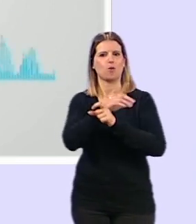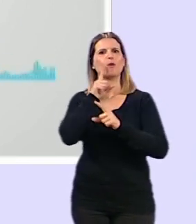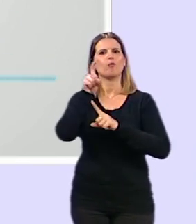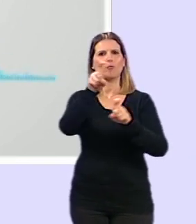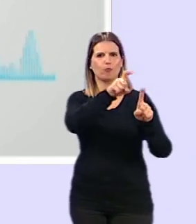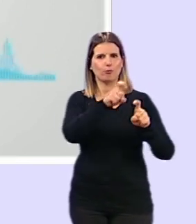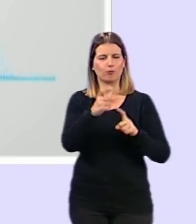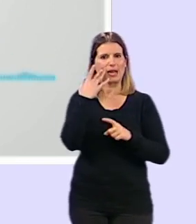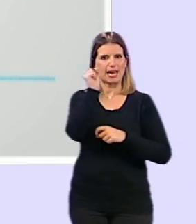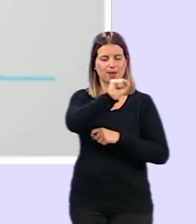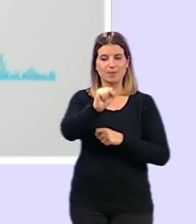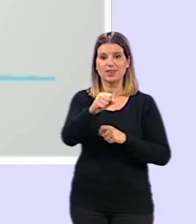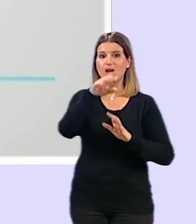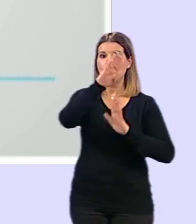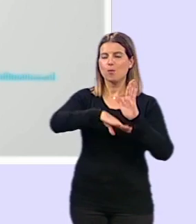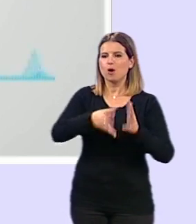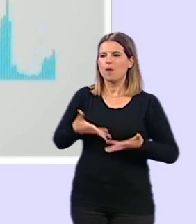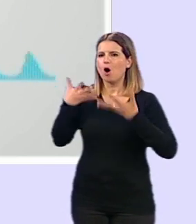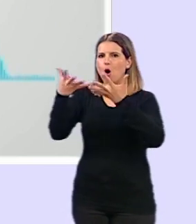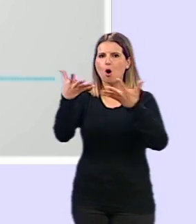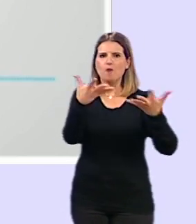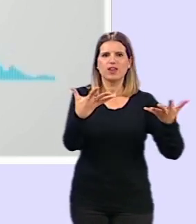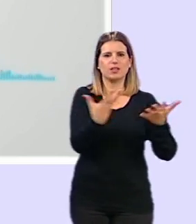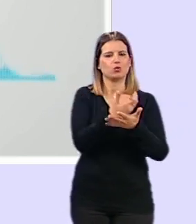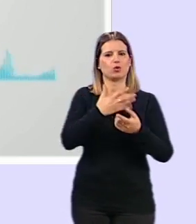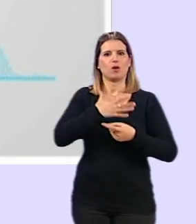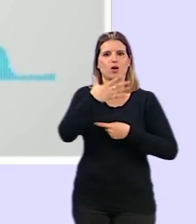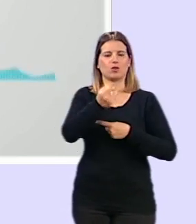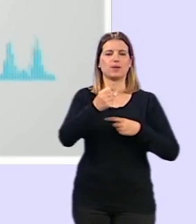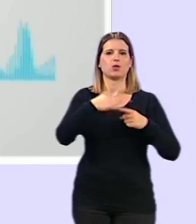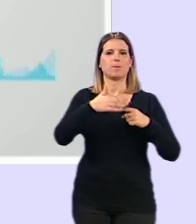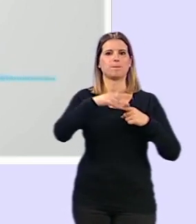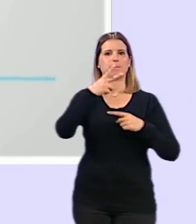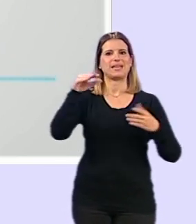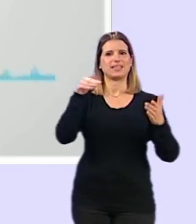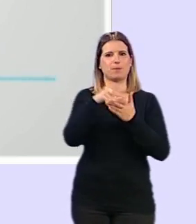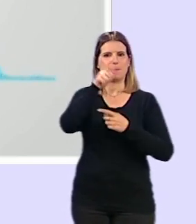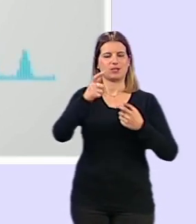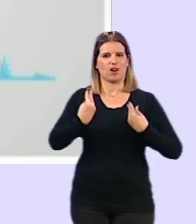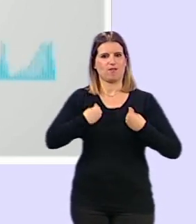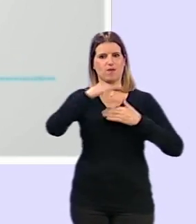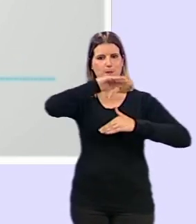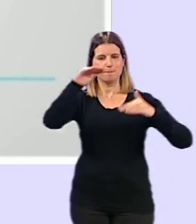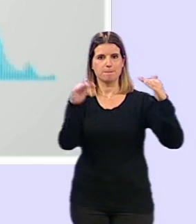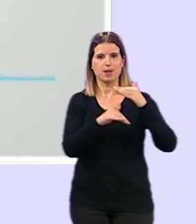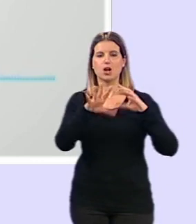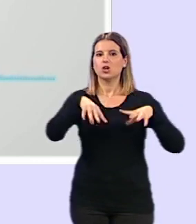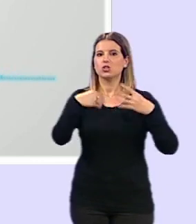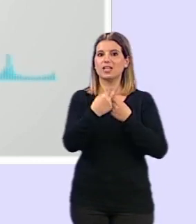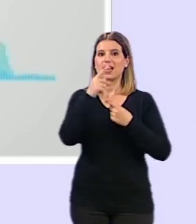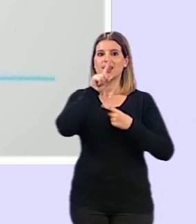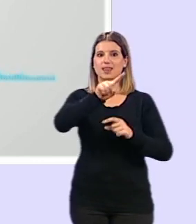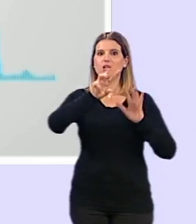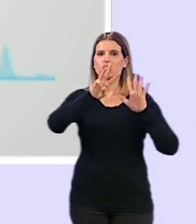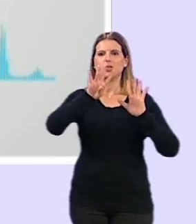Este programa se ha ofrecido a todos los municipios de las provincias menores de 20.000 habitantes. Un total de 139 de ellos